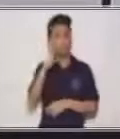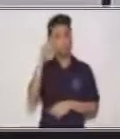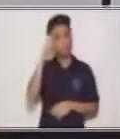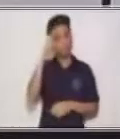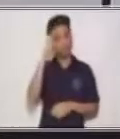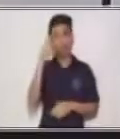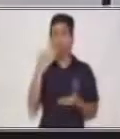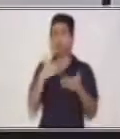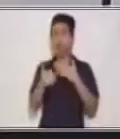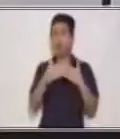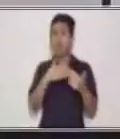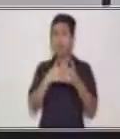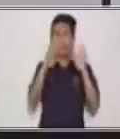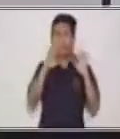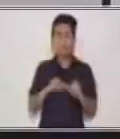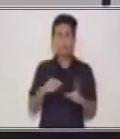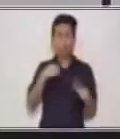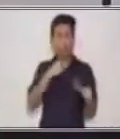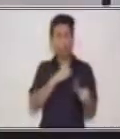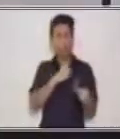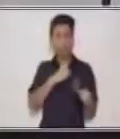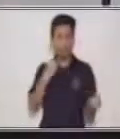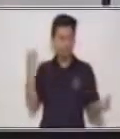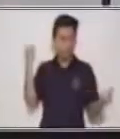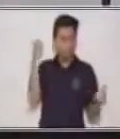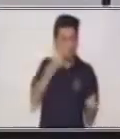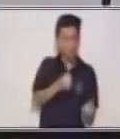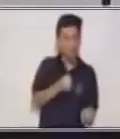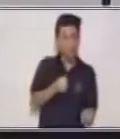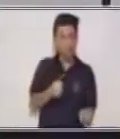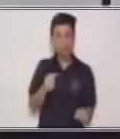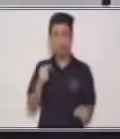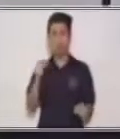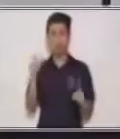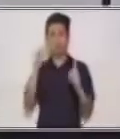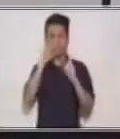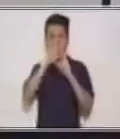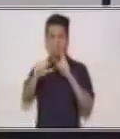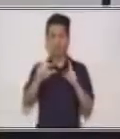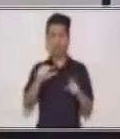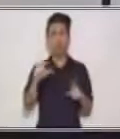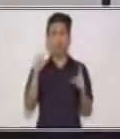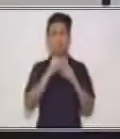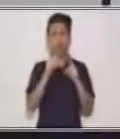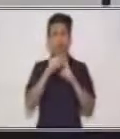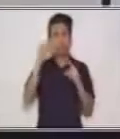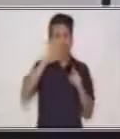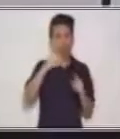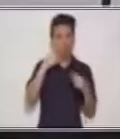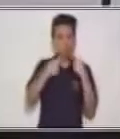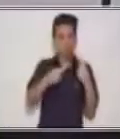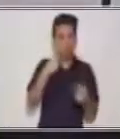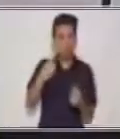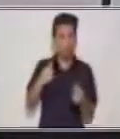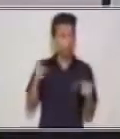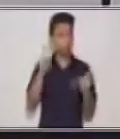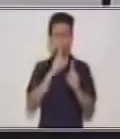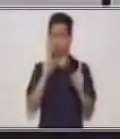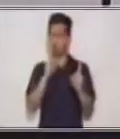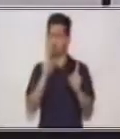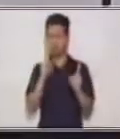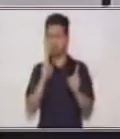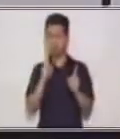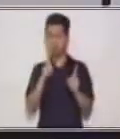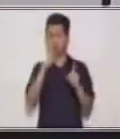¿Sí? Como lo escuchaste. Ni con palabras, ni con golpes. ¿Sí? Si en algún momento tú te sientes mal, debes